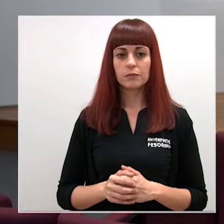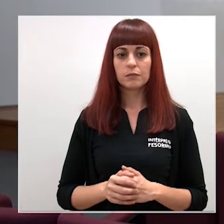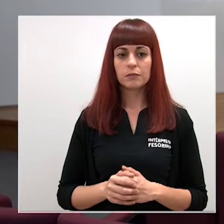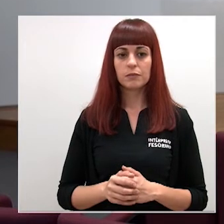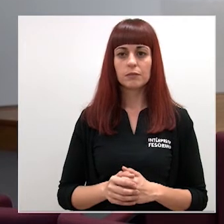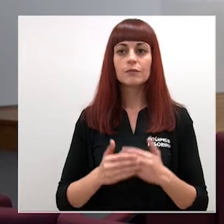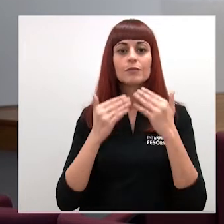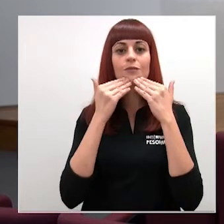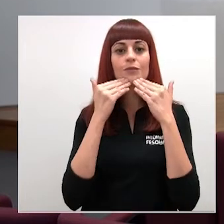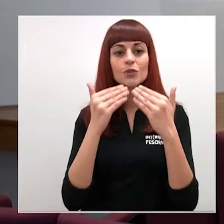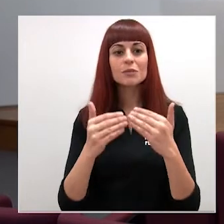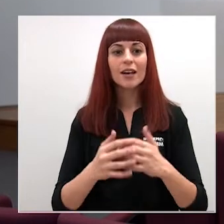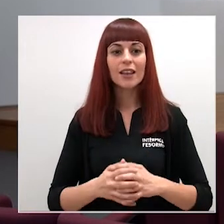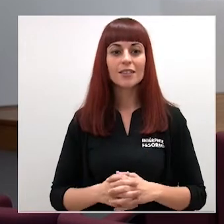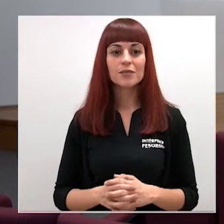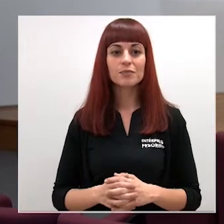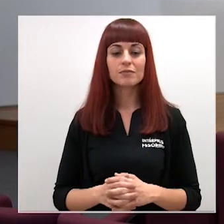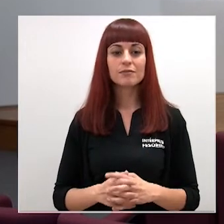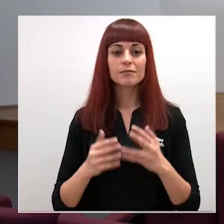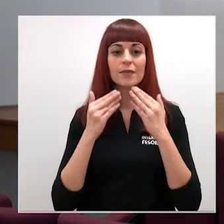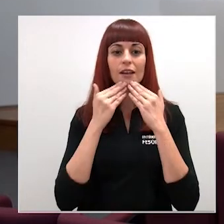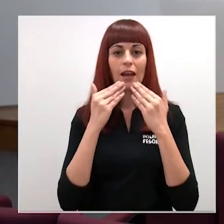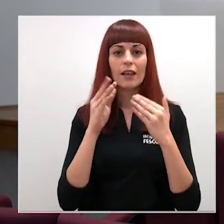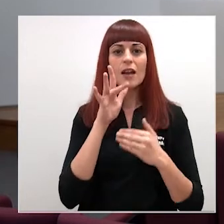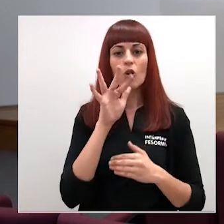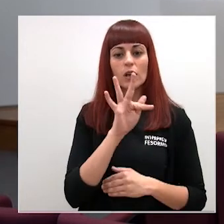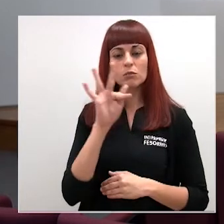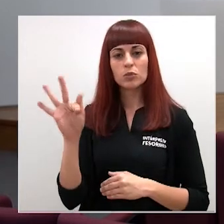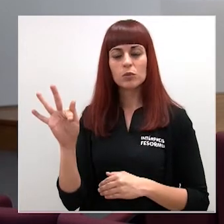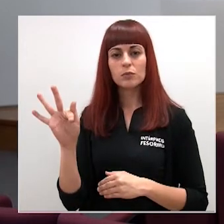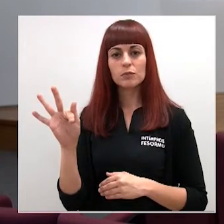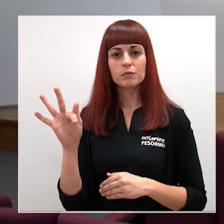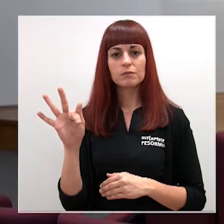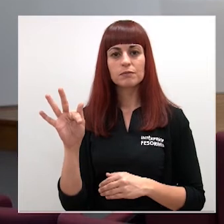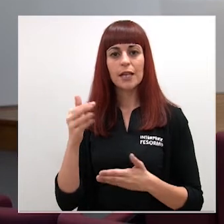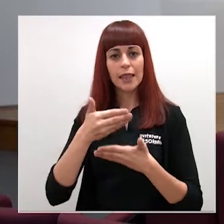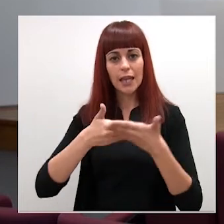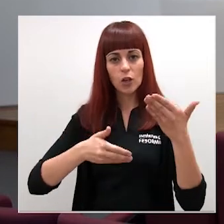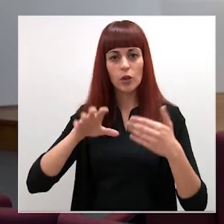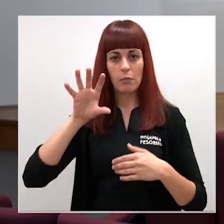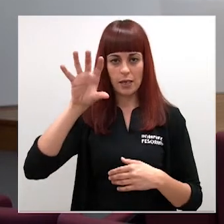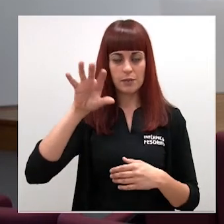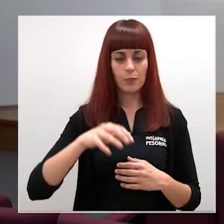Muchísimas gracias Gracias Leticia ahora es el turno de Virginia Abadillo del diario El País